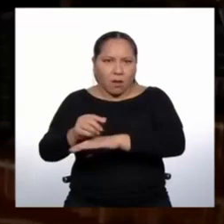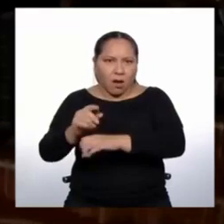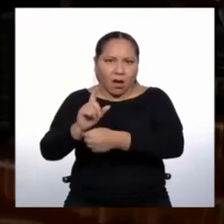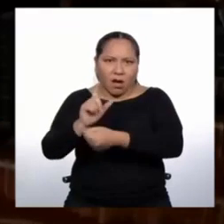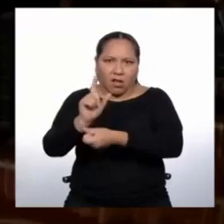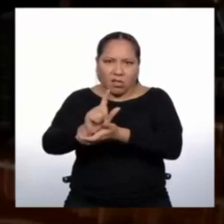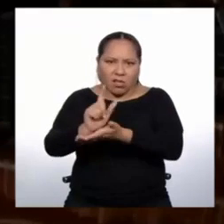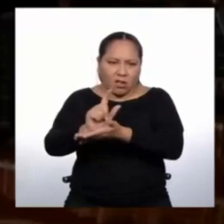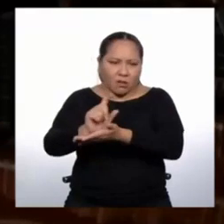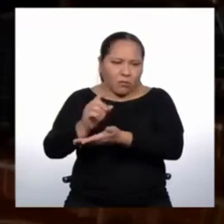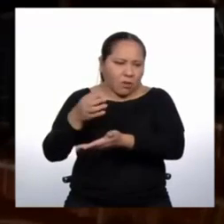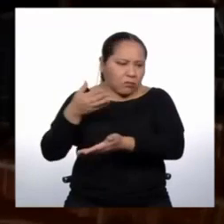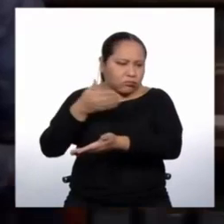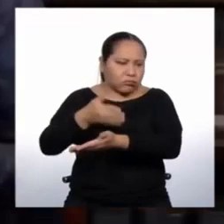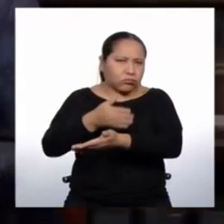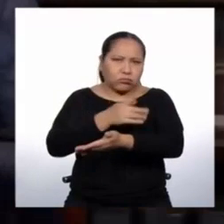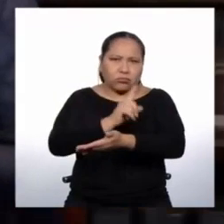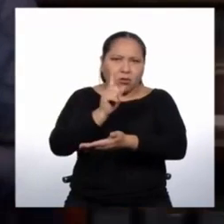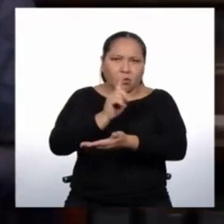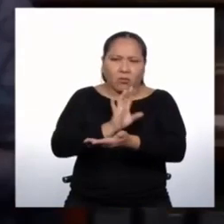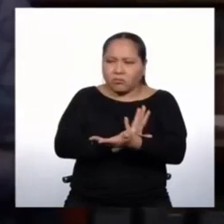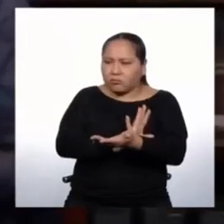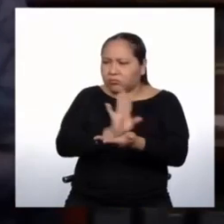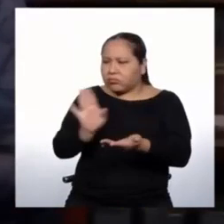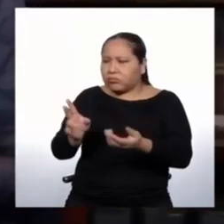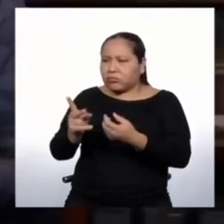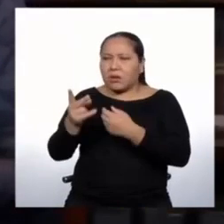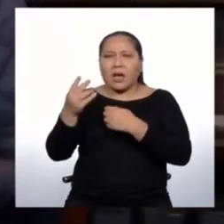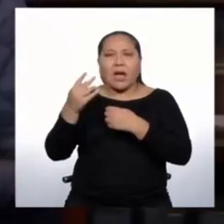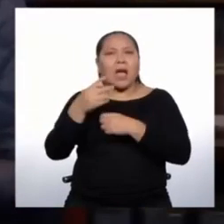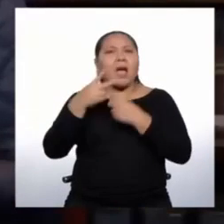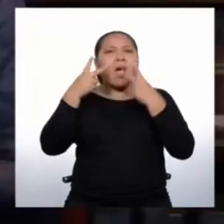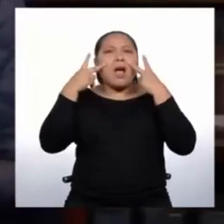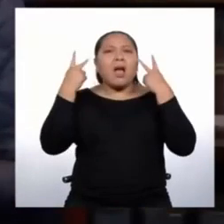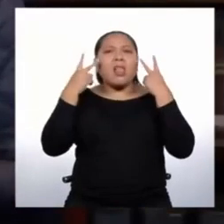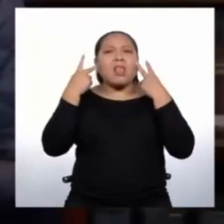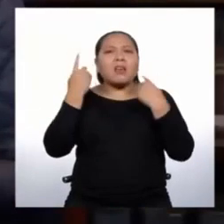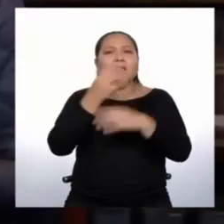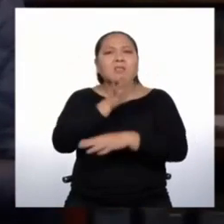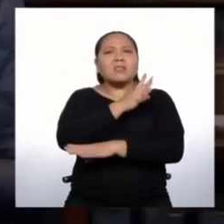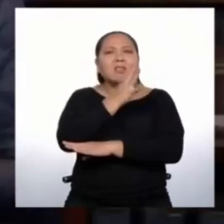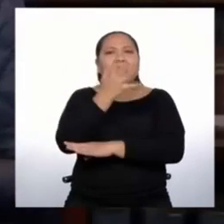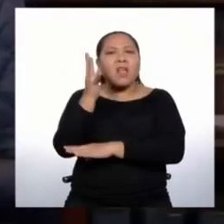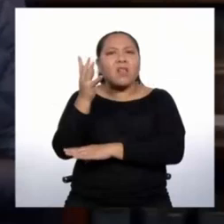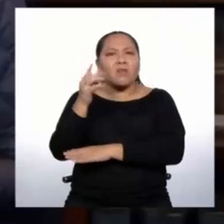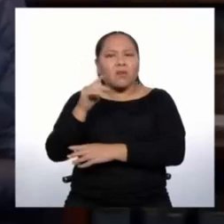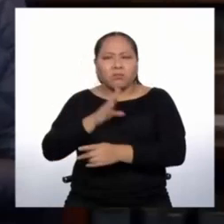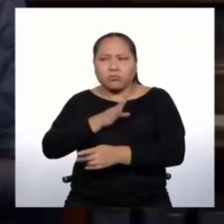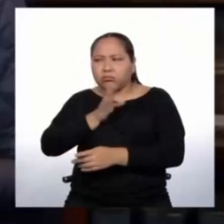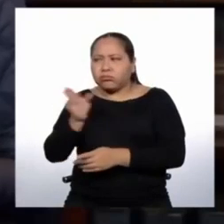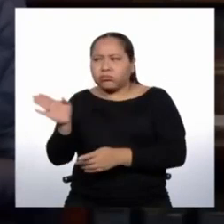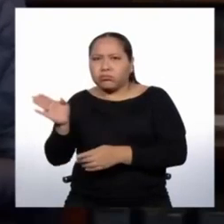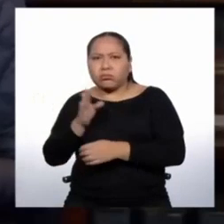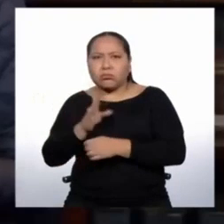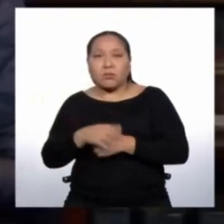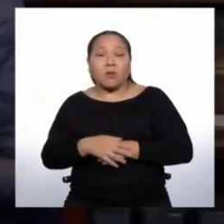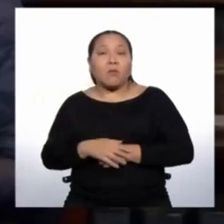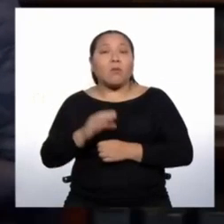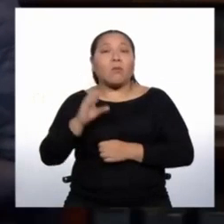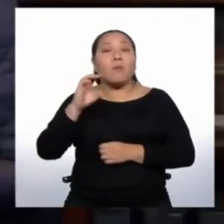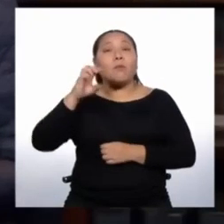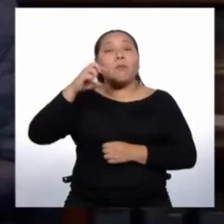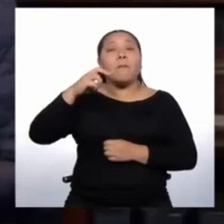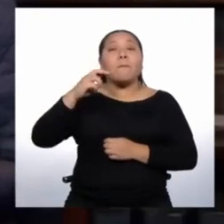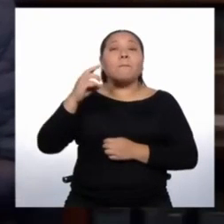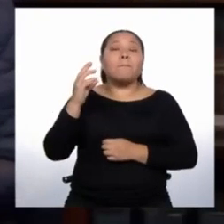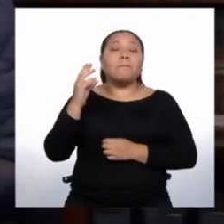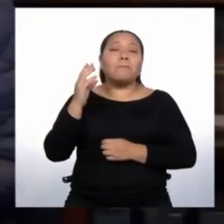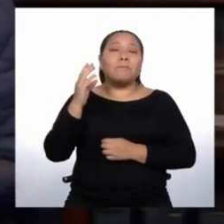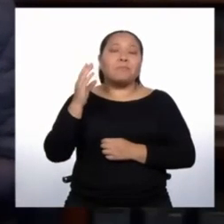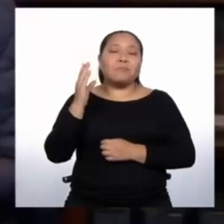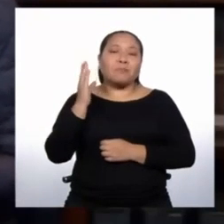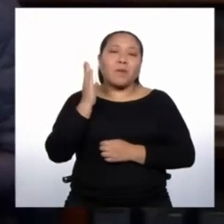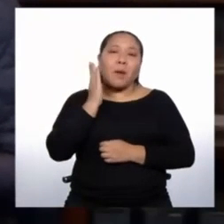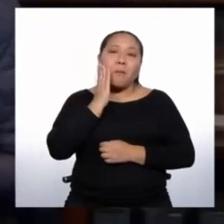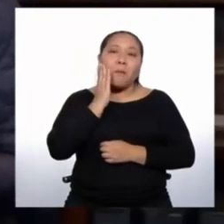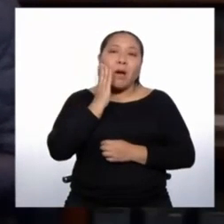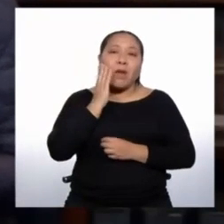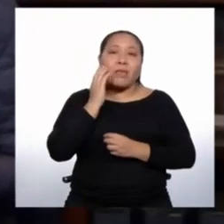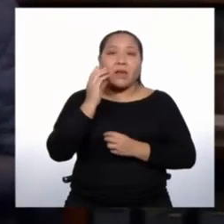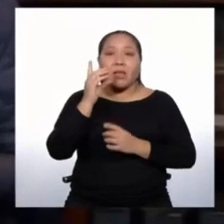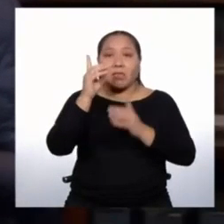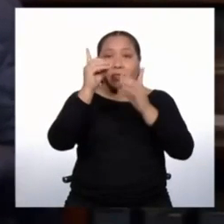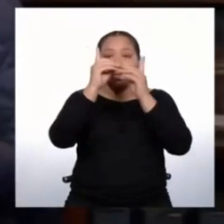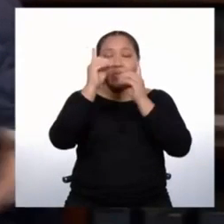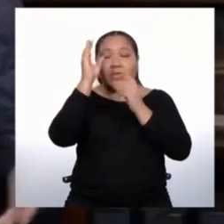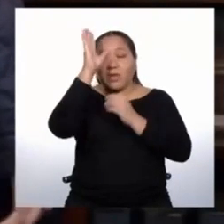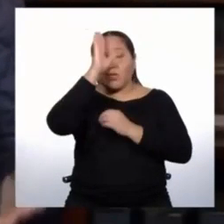personas a la selva. Según un estudio de la Universidad del Pacífico, el departamento de Madre de Dios es el que más migrantes